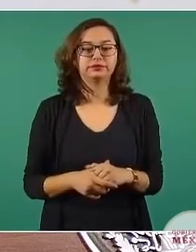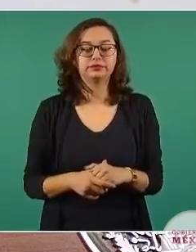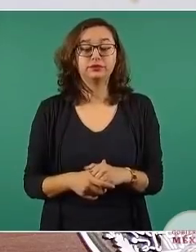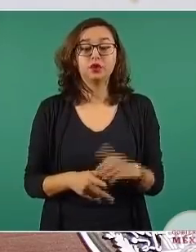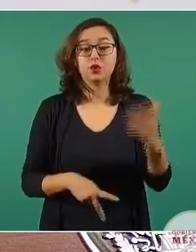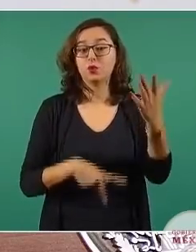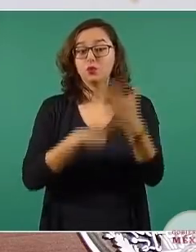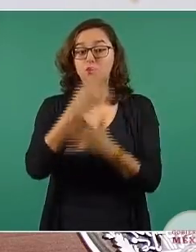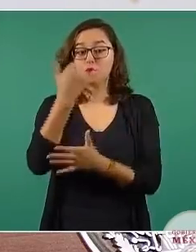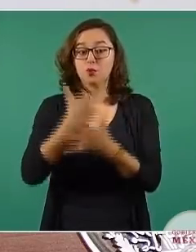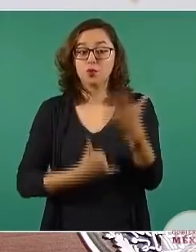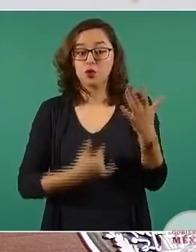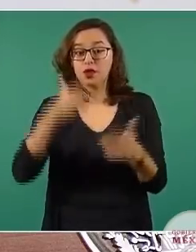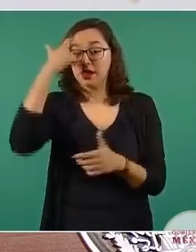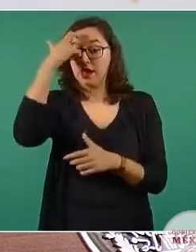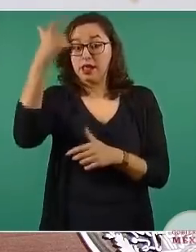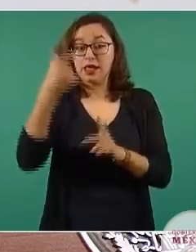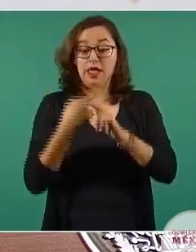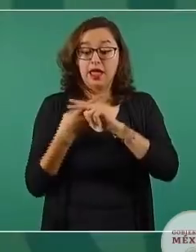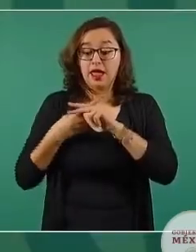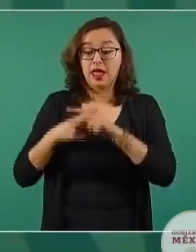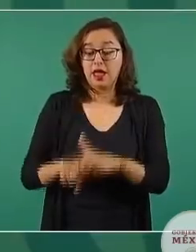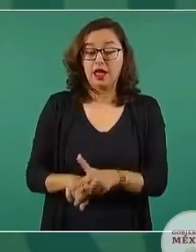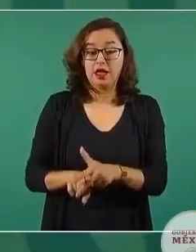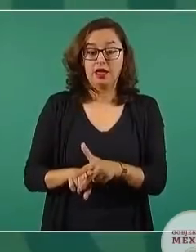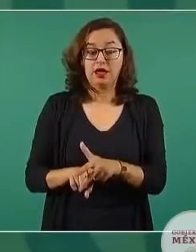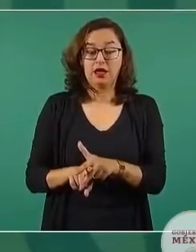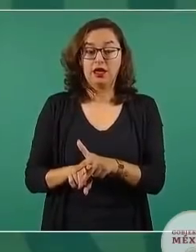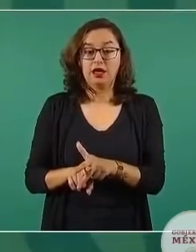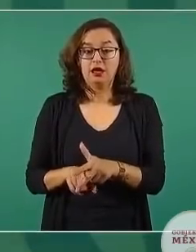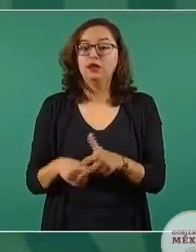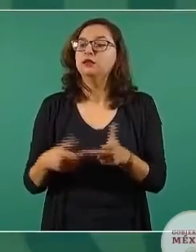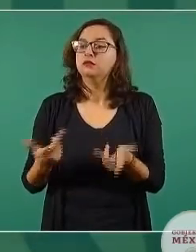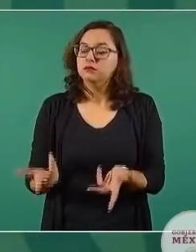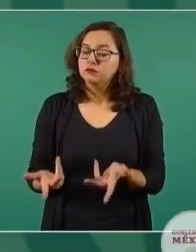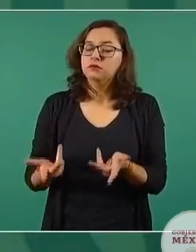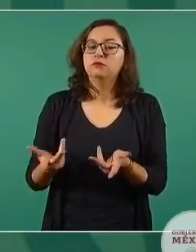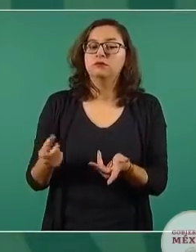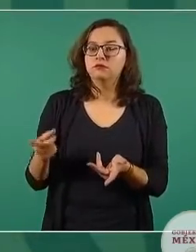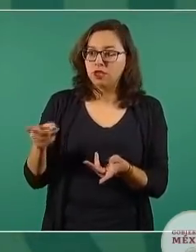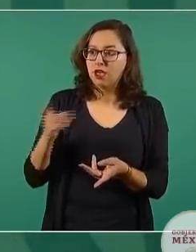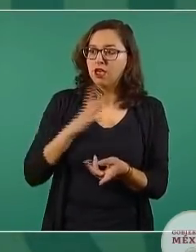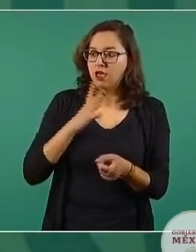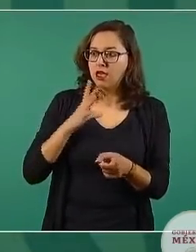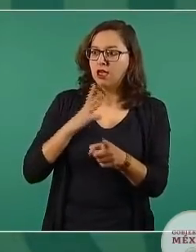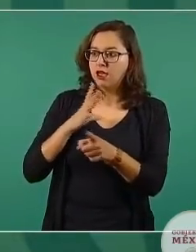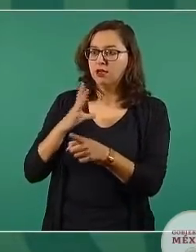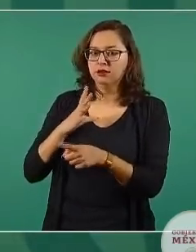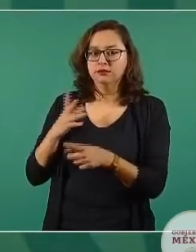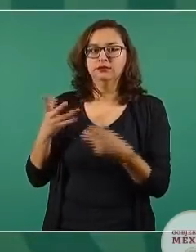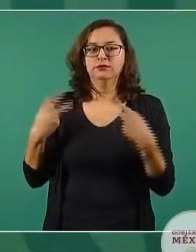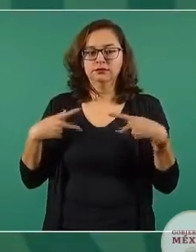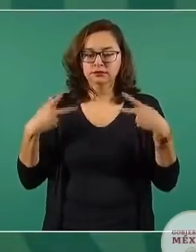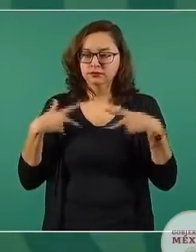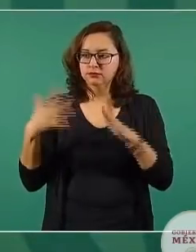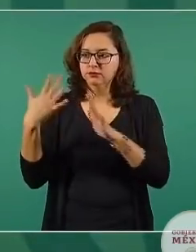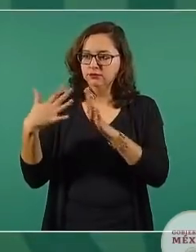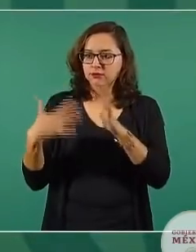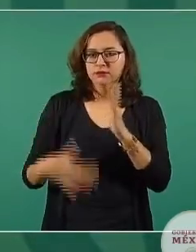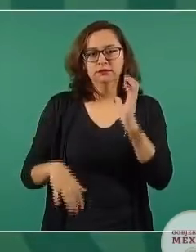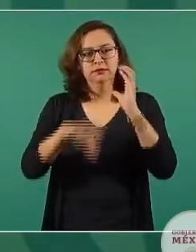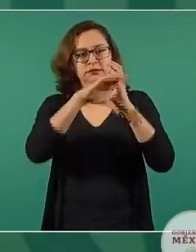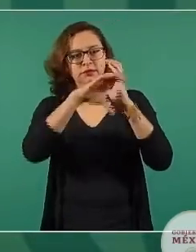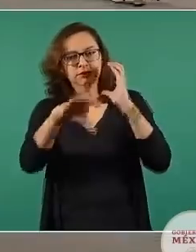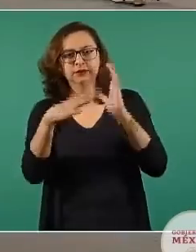donde llegamos formando mediadores de lectura con los libro buses, etc.